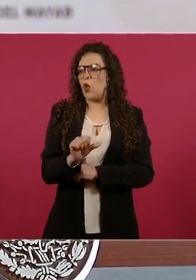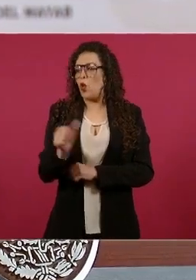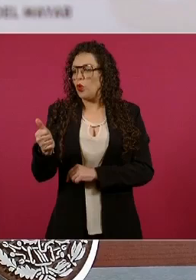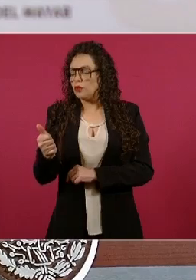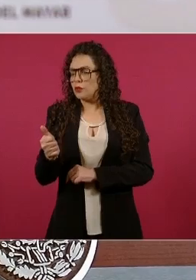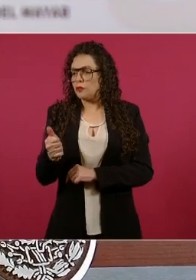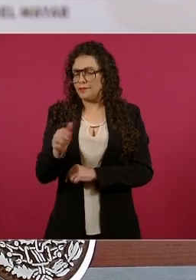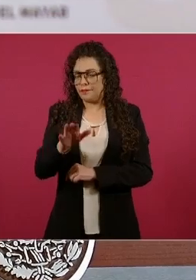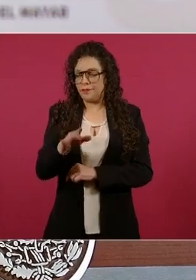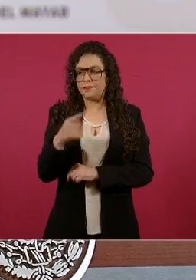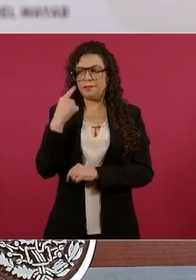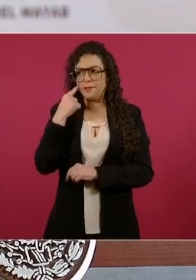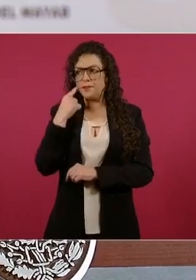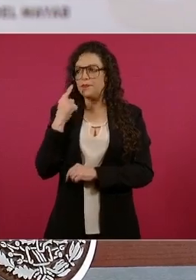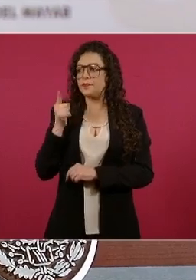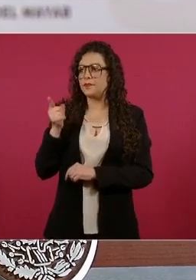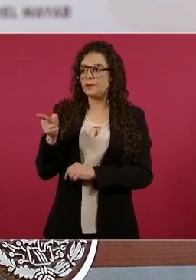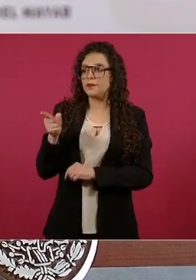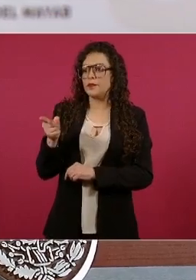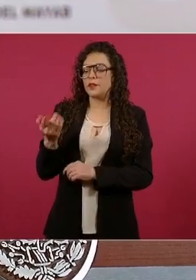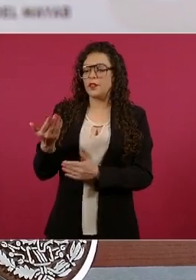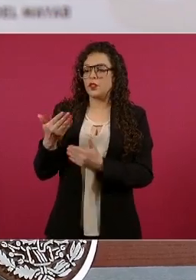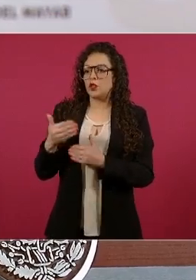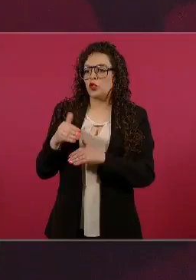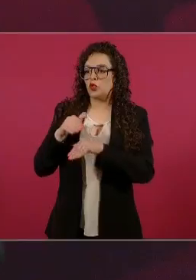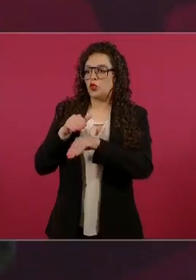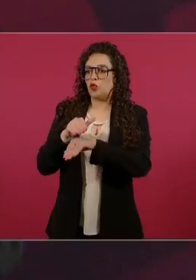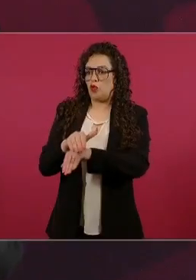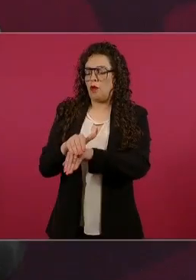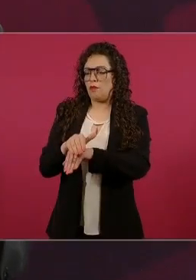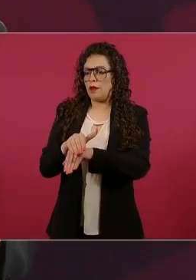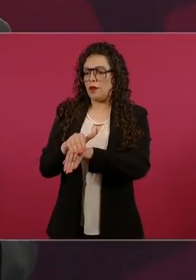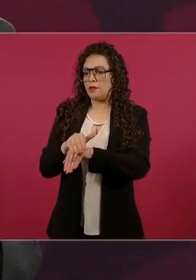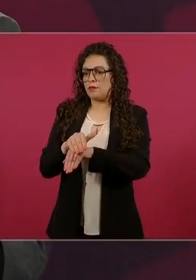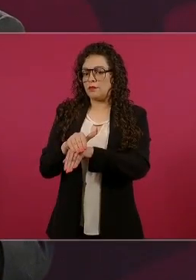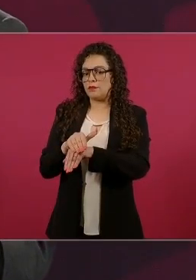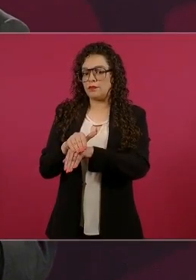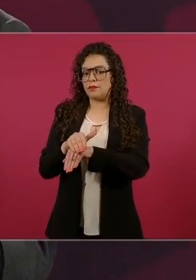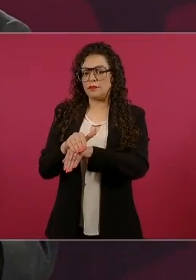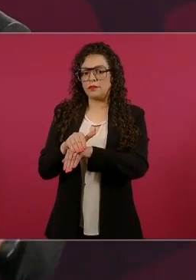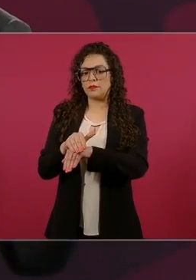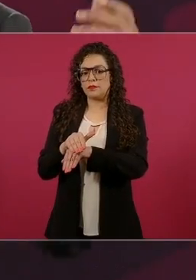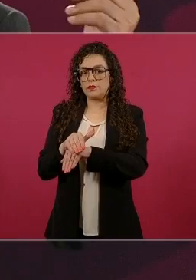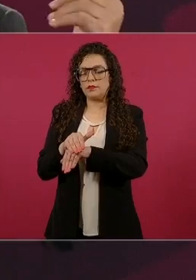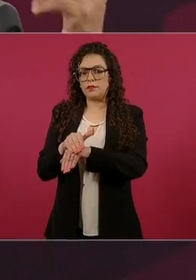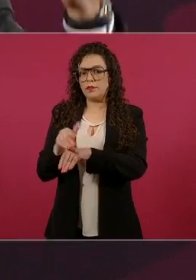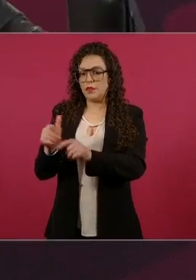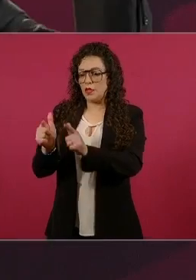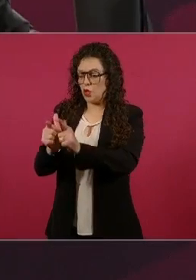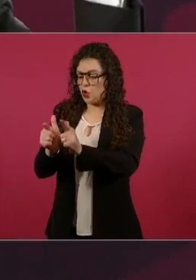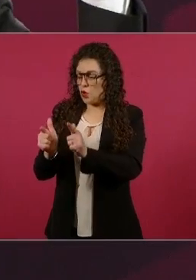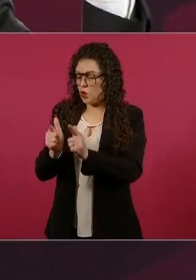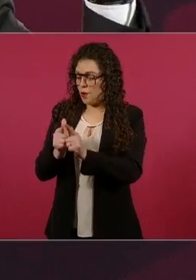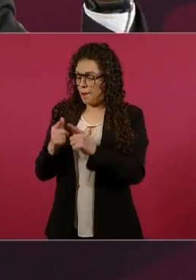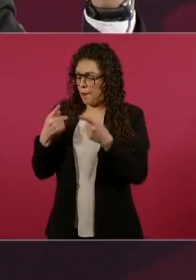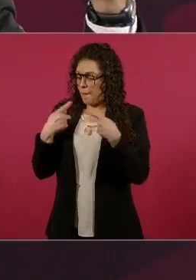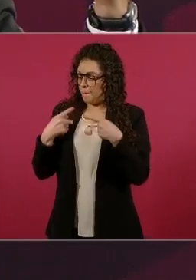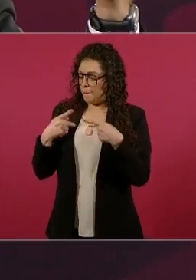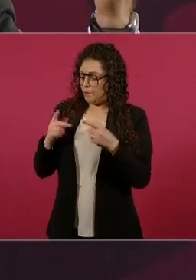enriquecer a una minoría y empobrecer